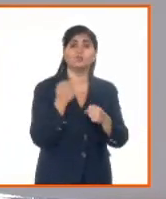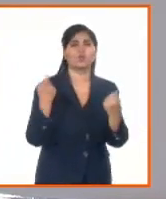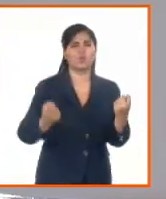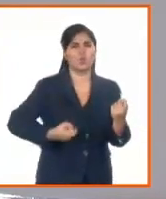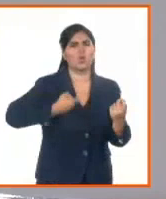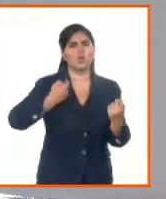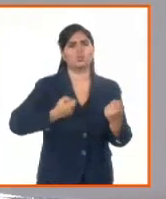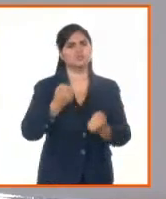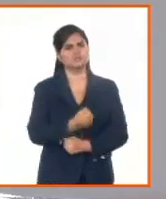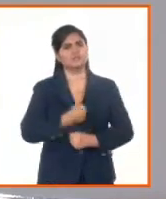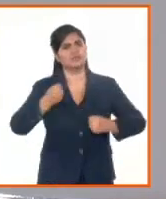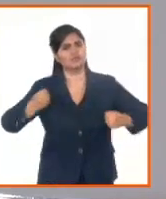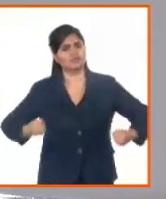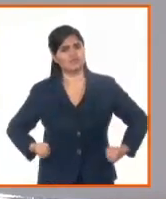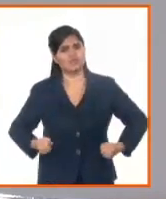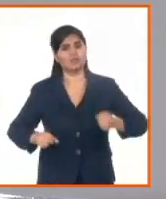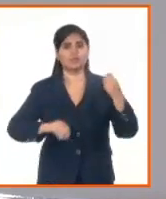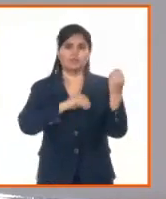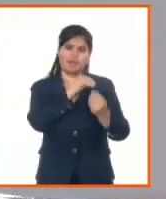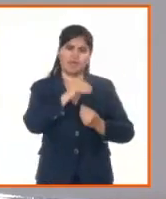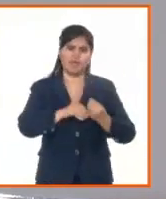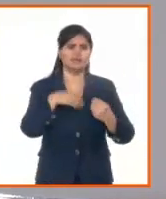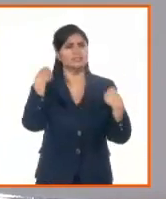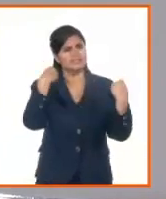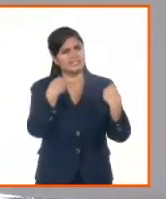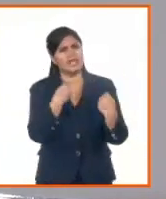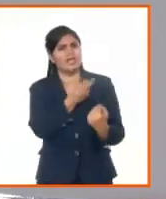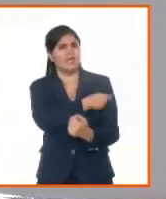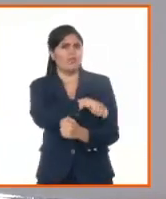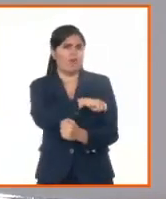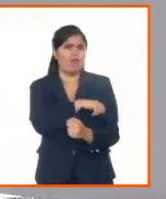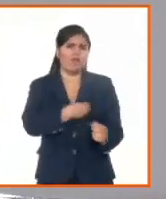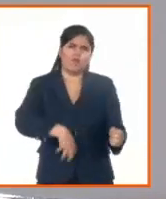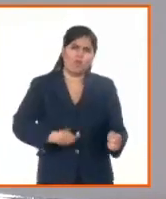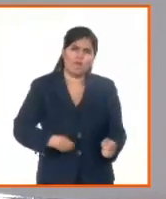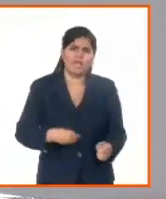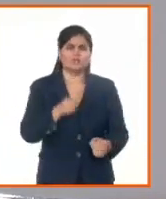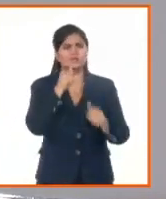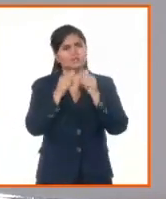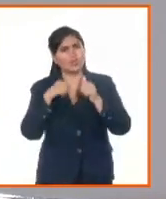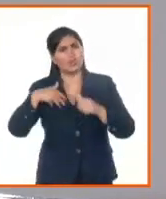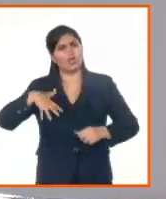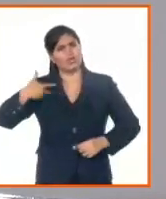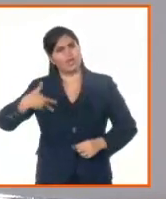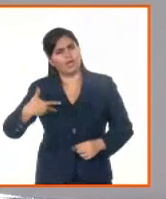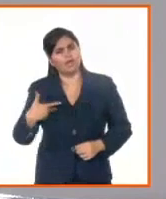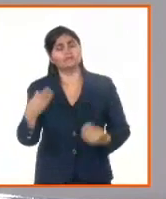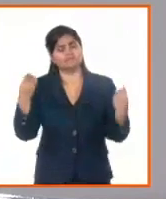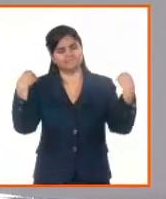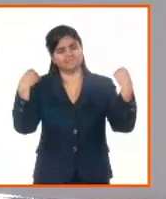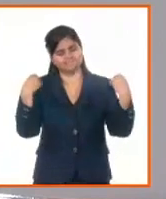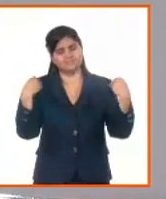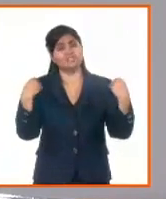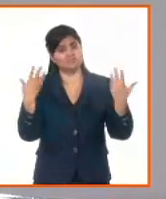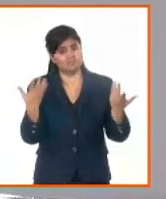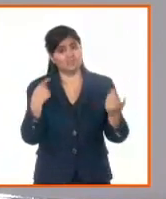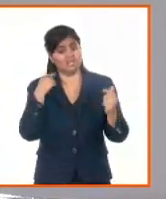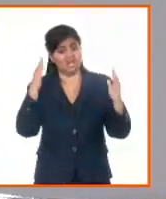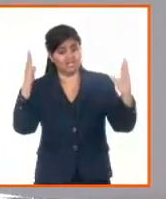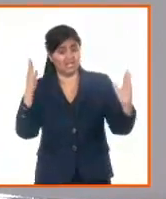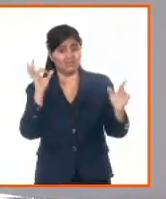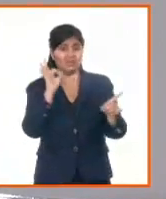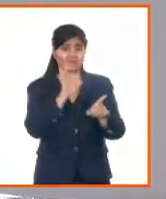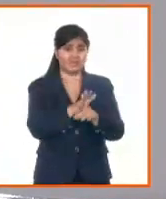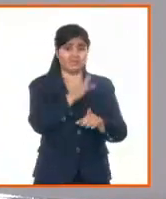solucionar todos los problemas que tenemos. Nosotros este año, ya comenzamos el año con un